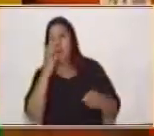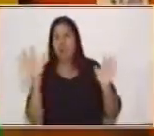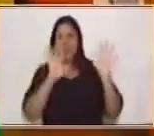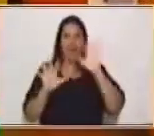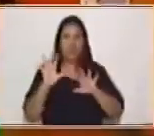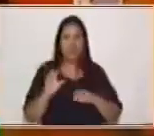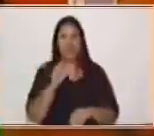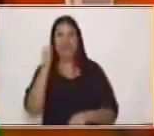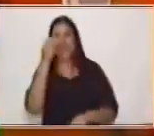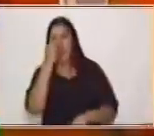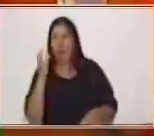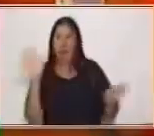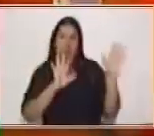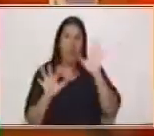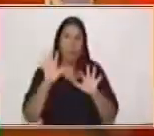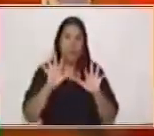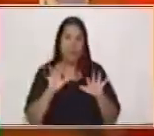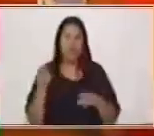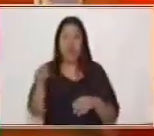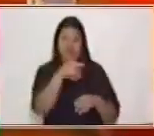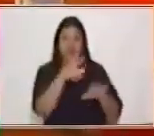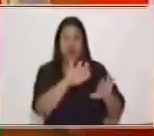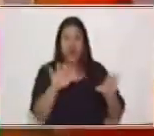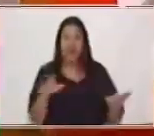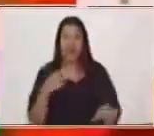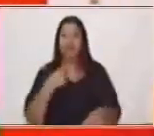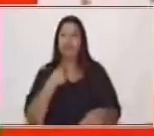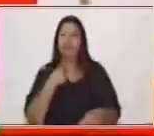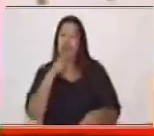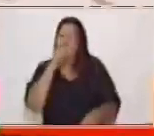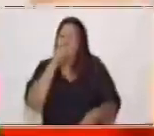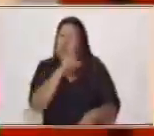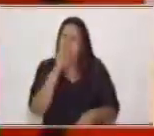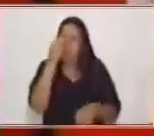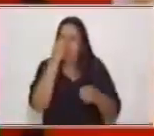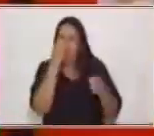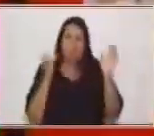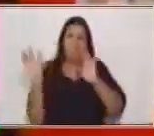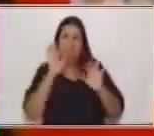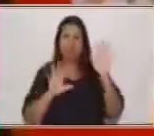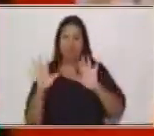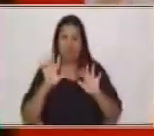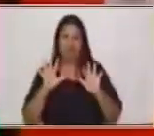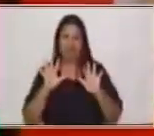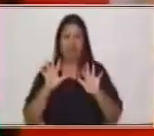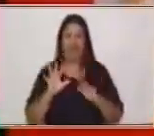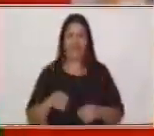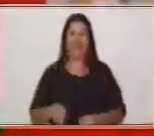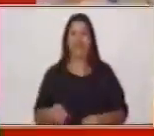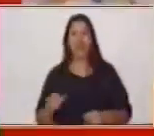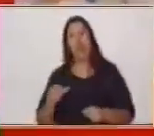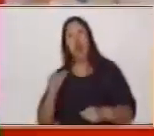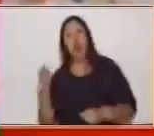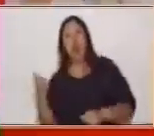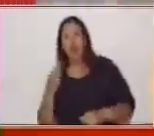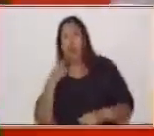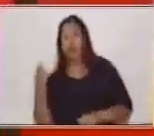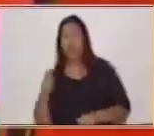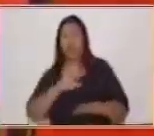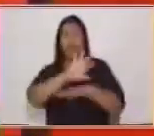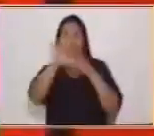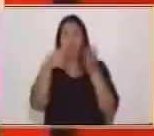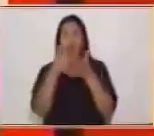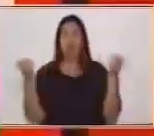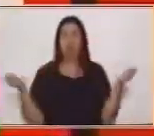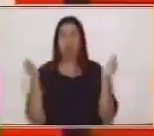gusta, ¿verdad? El show de los payasitos. Y aquí seguimos que están todos juntos los miembros del circo. Y